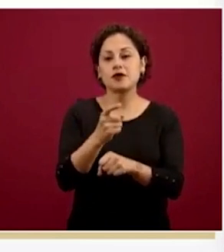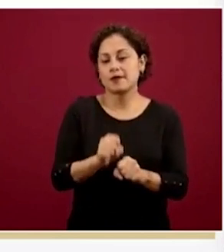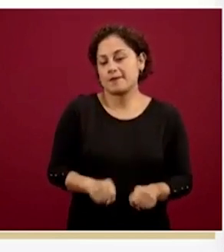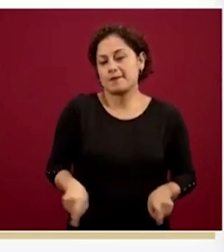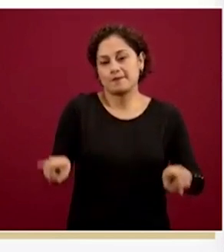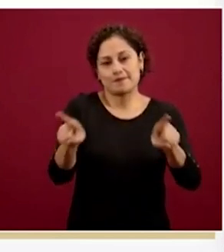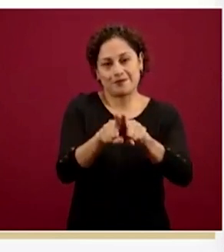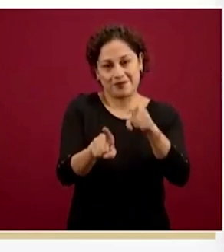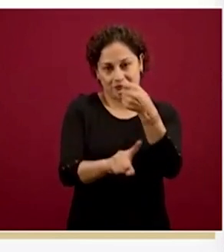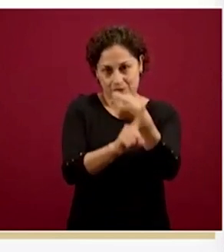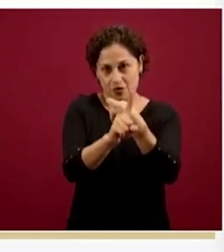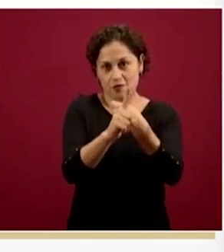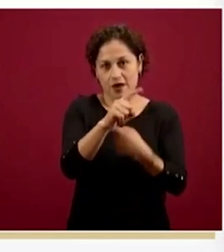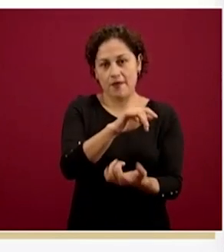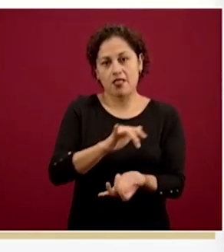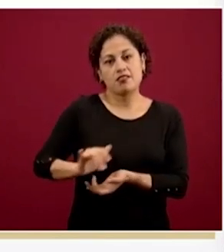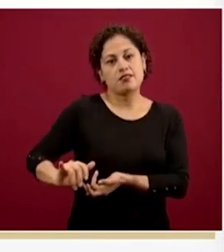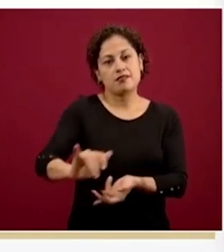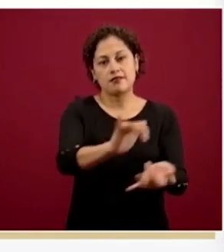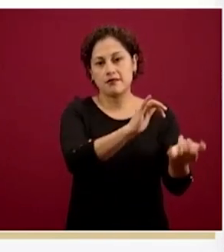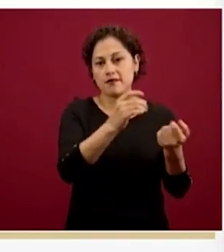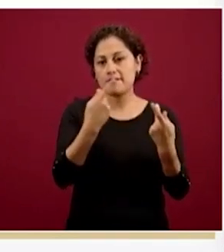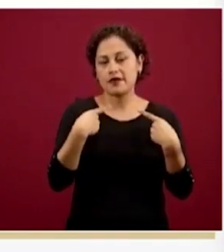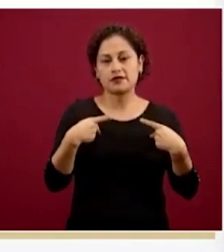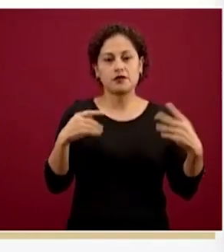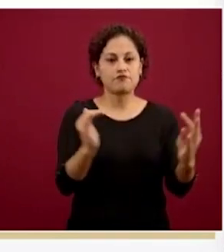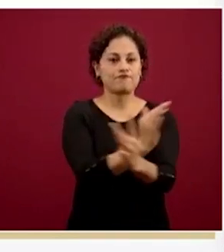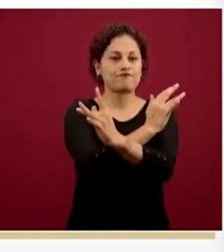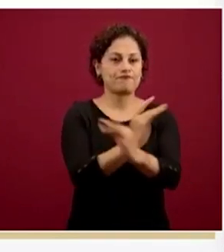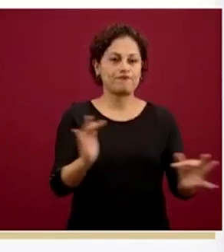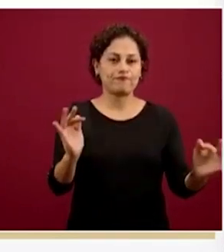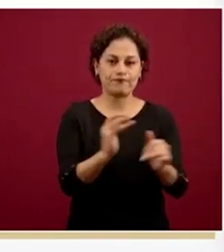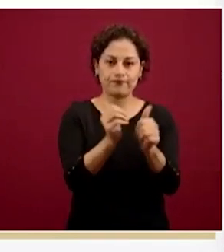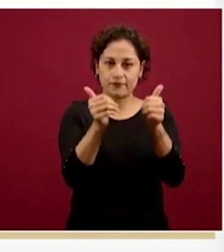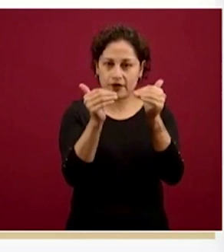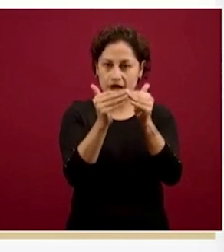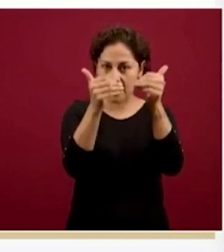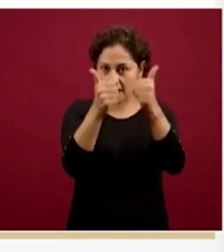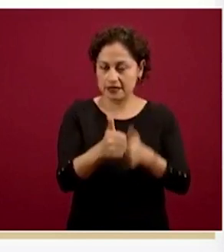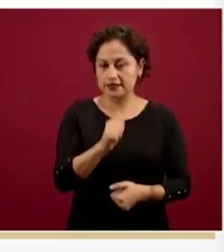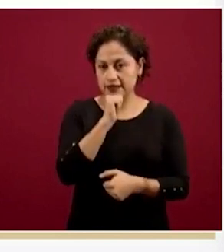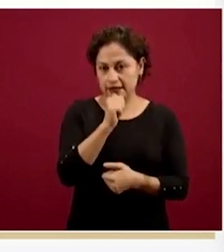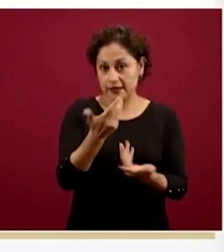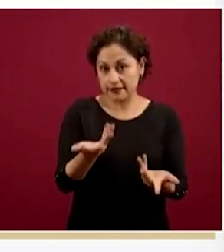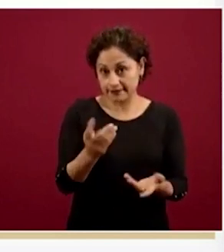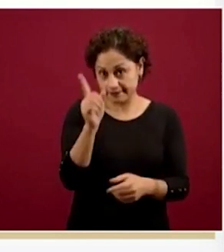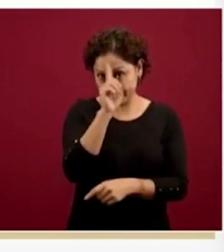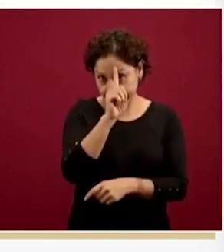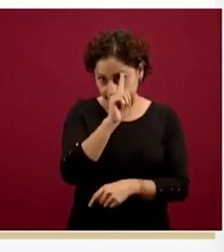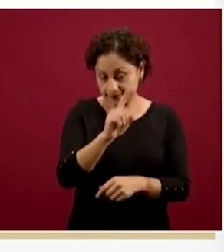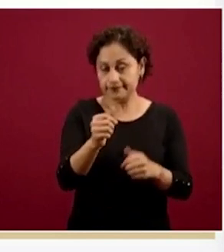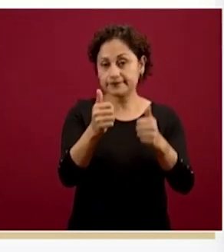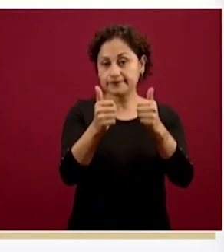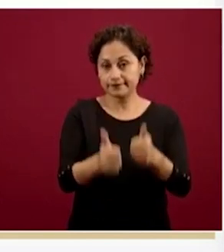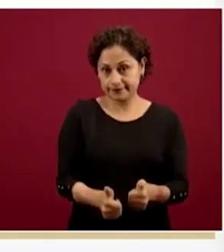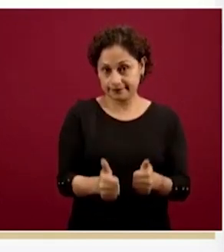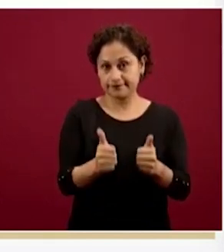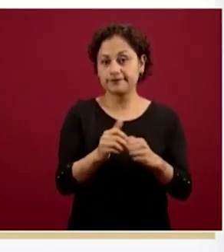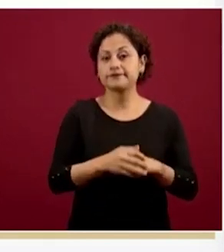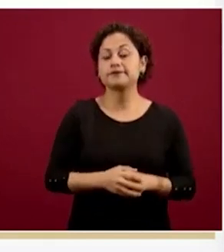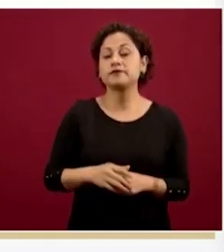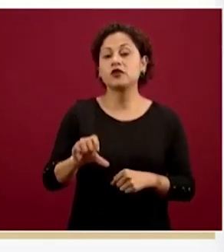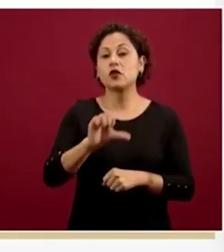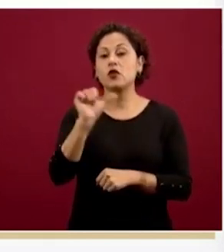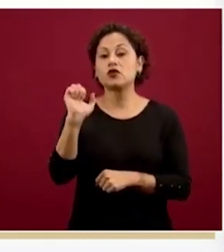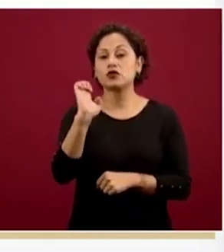de eso. Quédense en casa, es la recomendación. Chihuahua también, que tiene ya rayando el 50